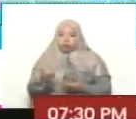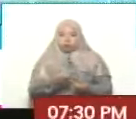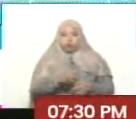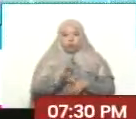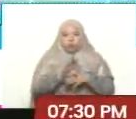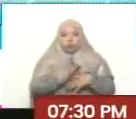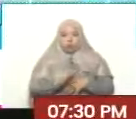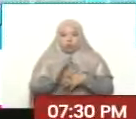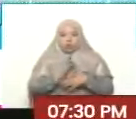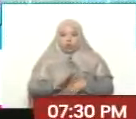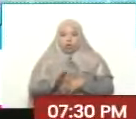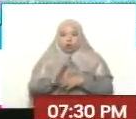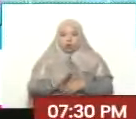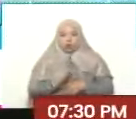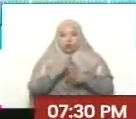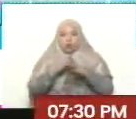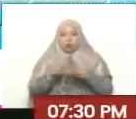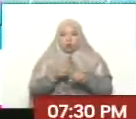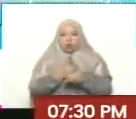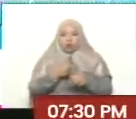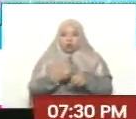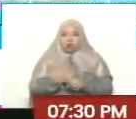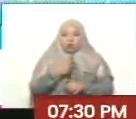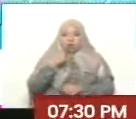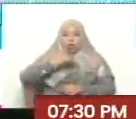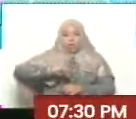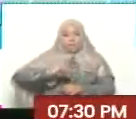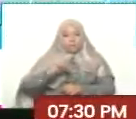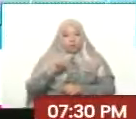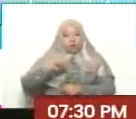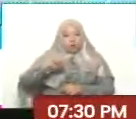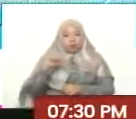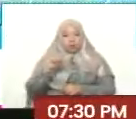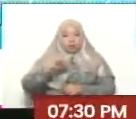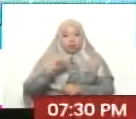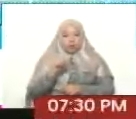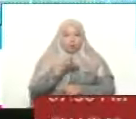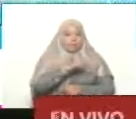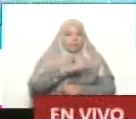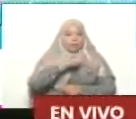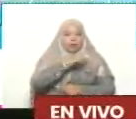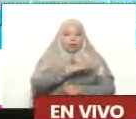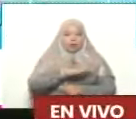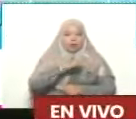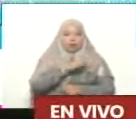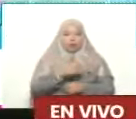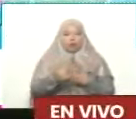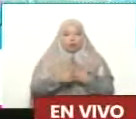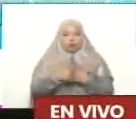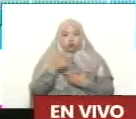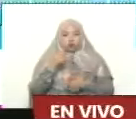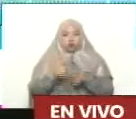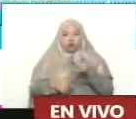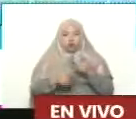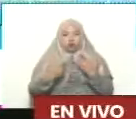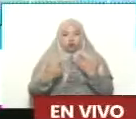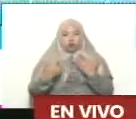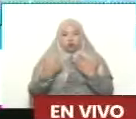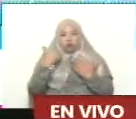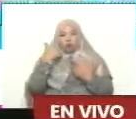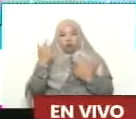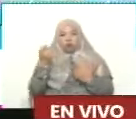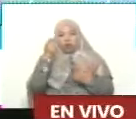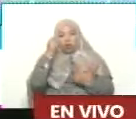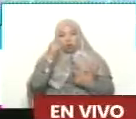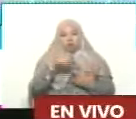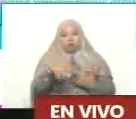cuidado a todos los organismos policiales, de seguridad, inteligencia, contrainteligencia, pero sobre todo Miguel Ángel